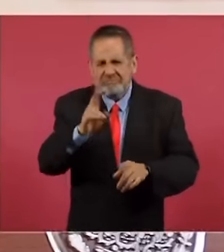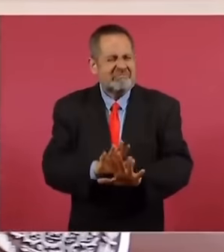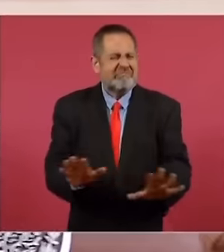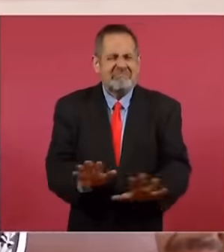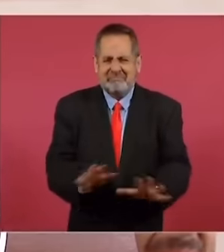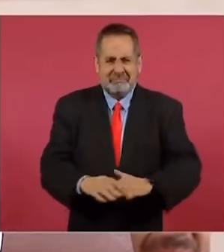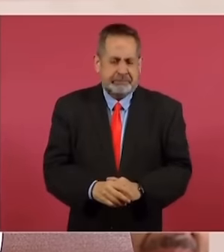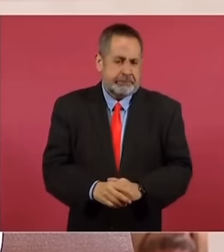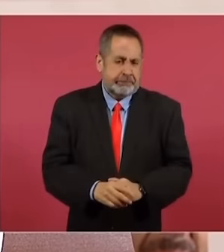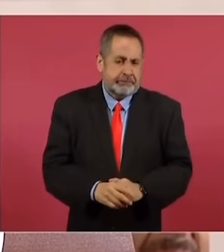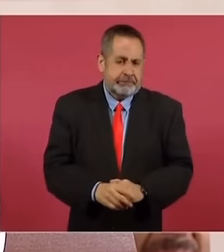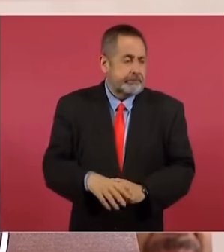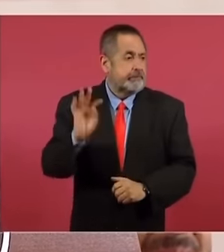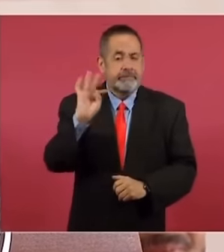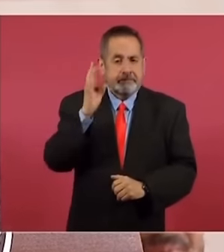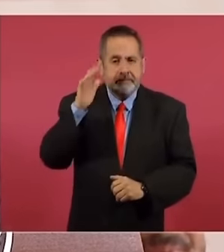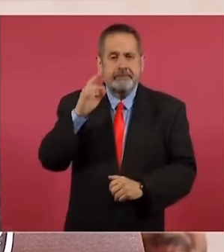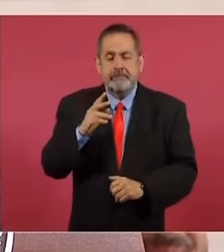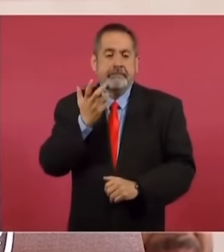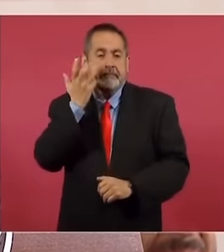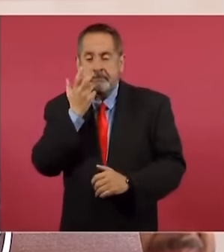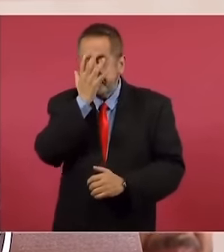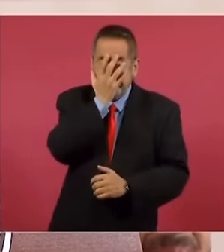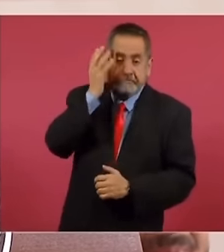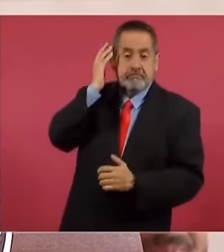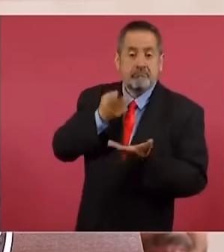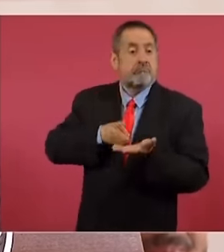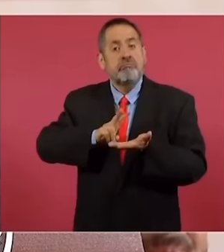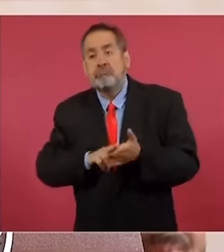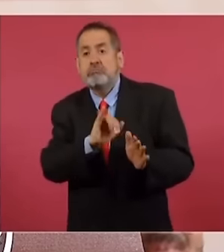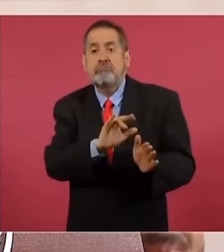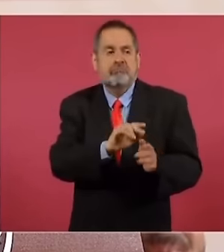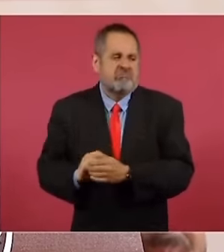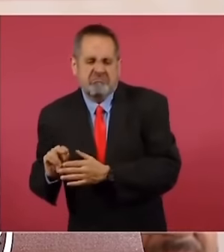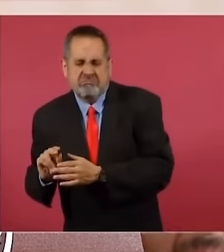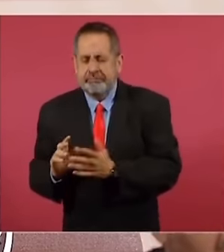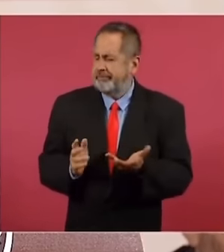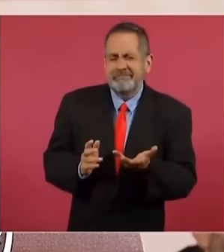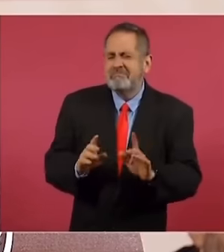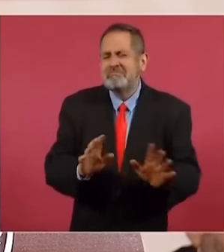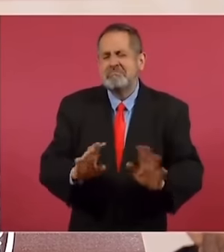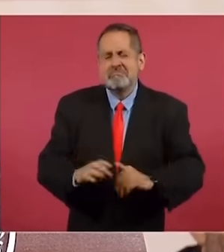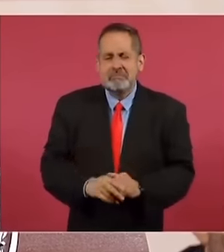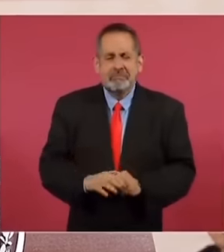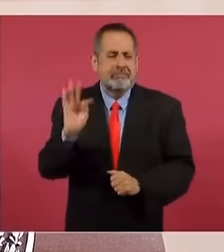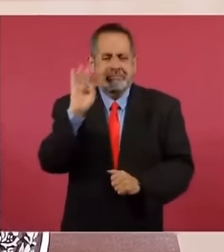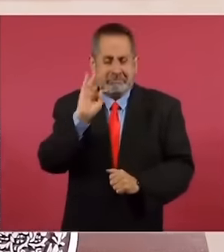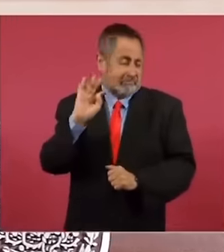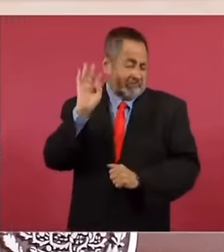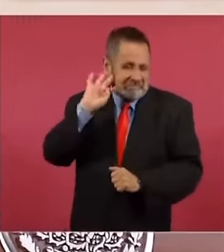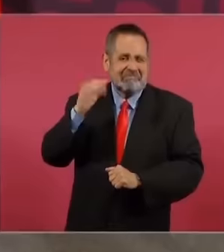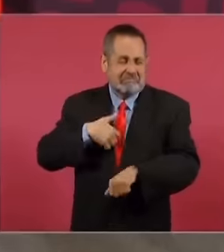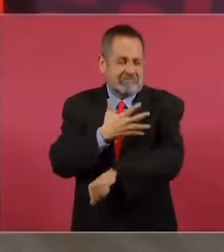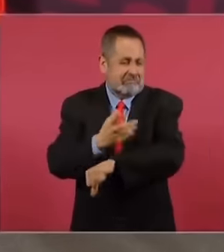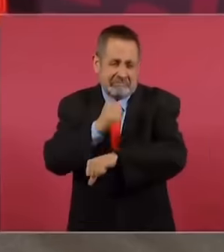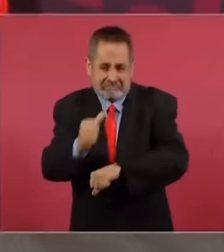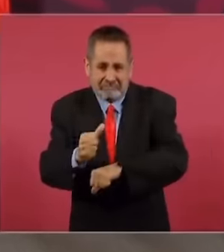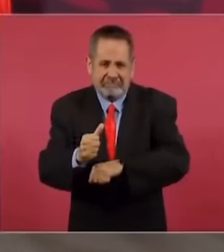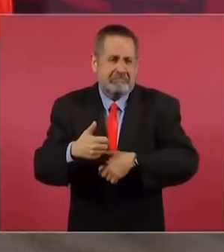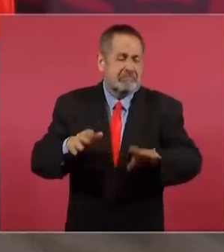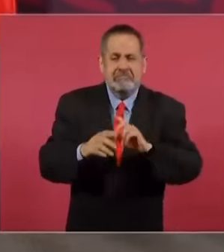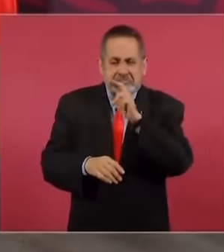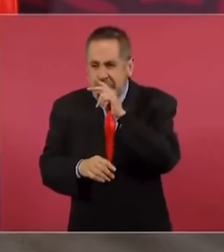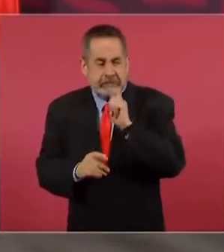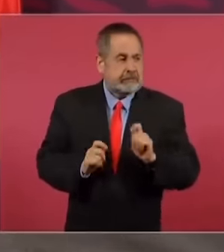tuviésemos nosotros un doble discurso, una doble moral, si no fuésemos consecuentes, si fuésemos deshonestos, nos